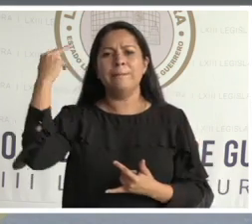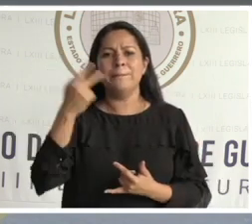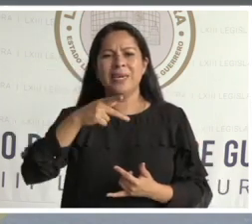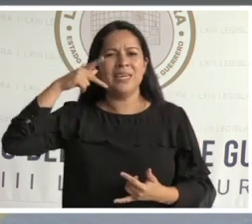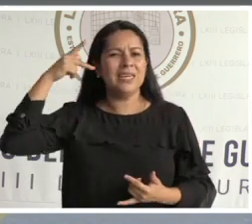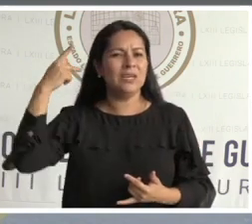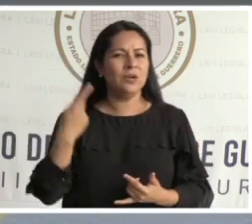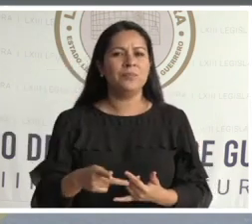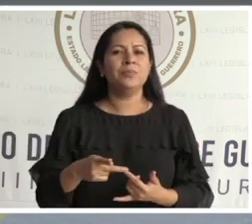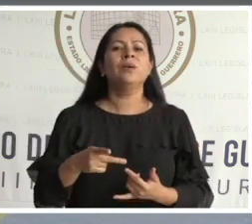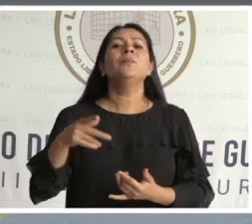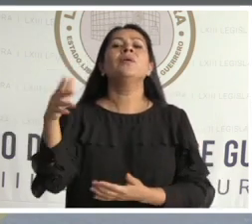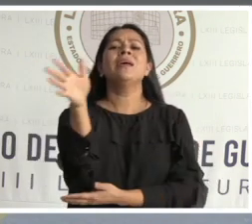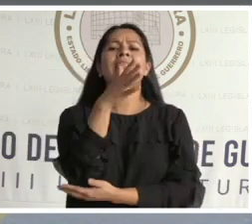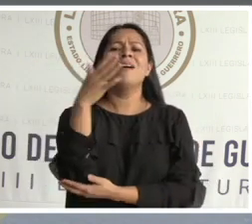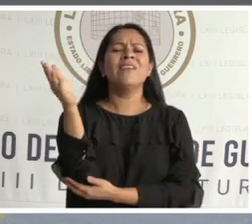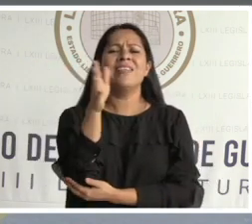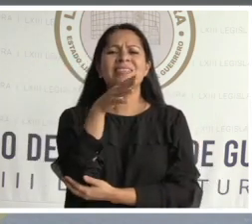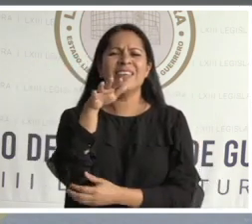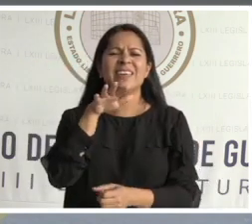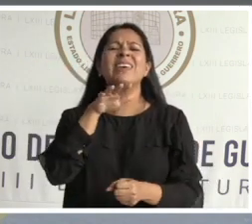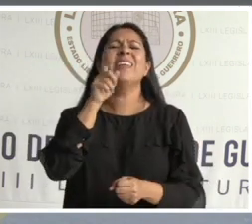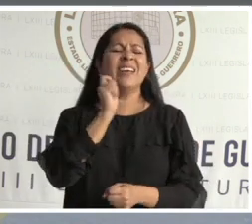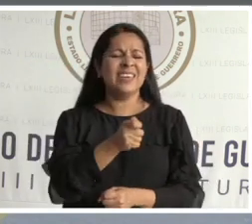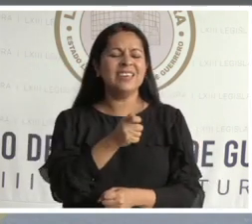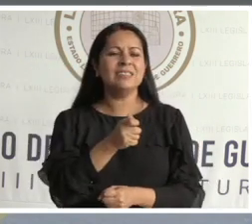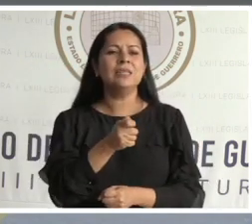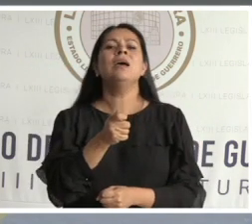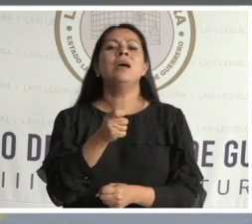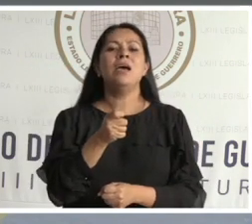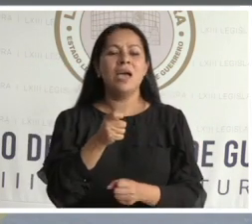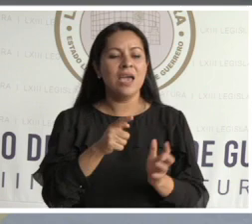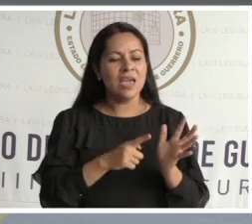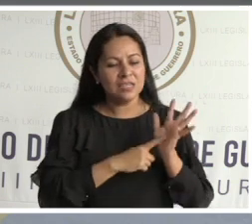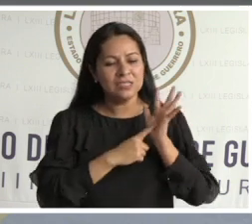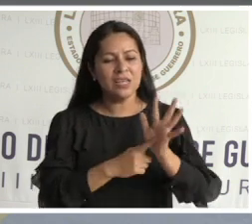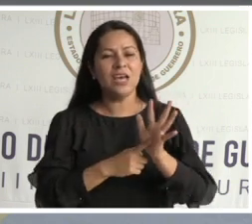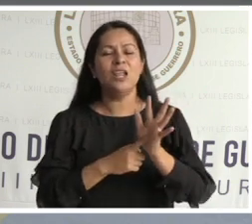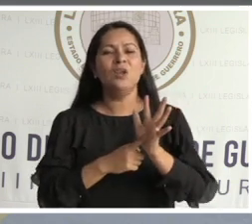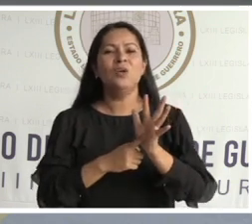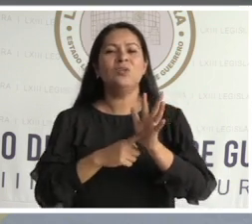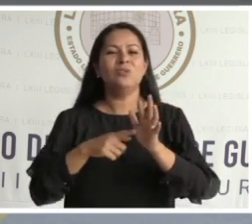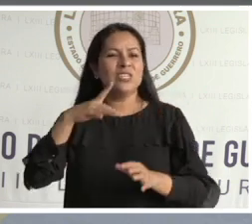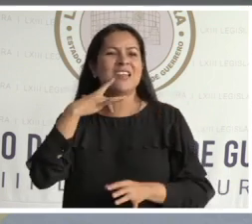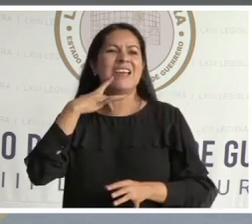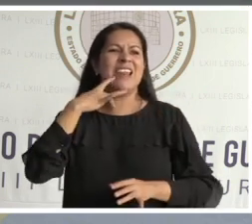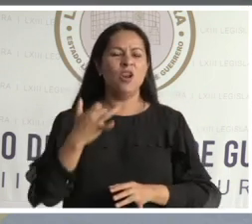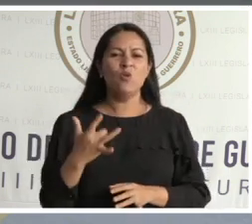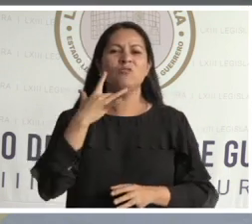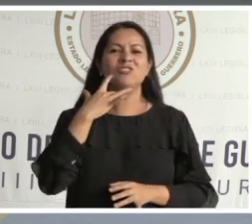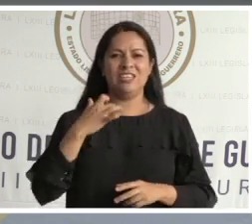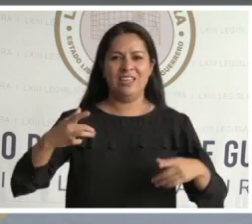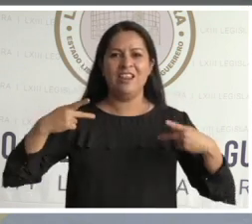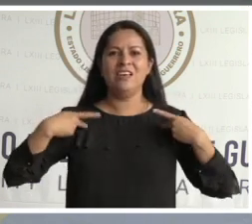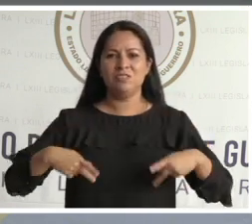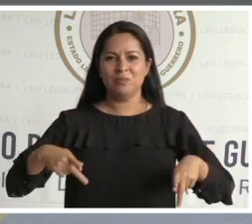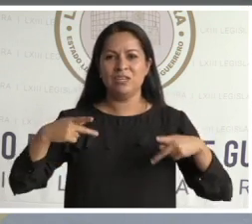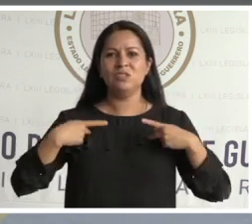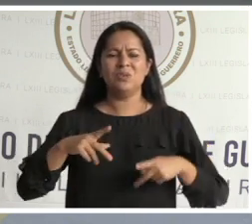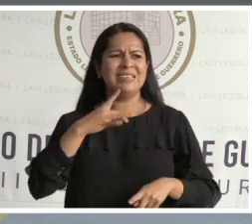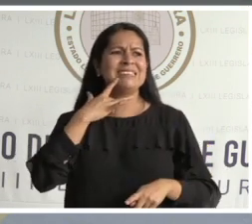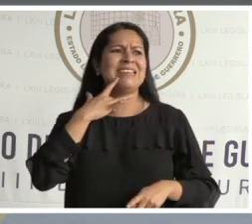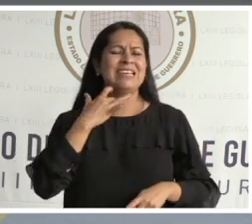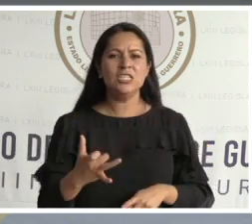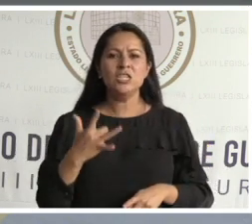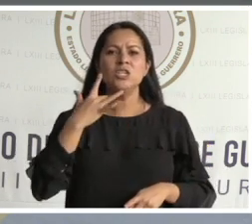precisamente es la bandera mexicana un símbolo de la lucha, de la soberanía en todo su extensión y la lucha que